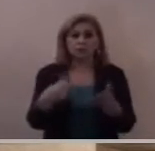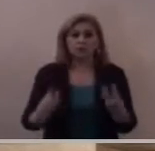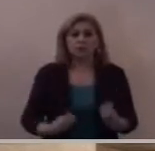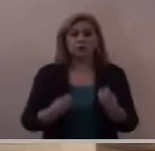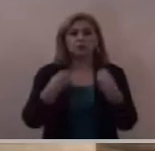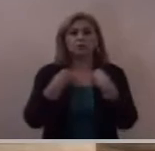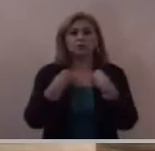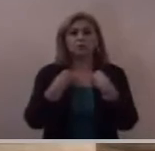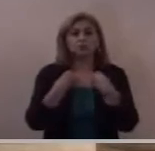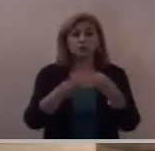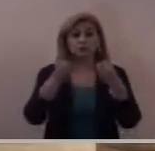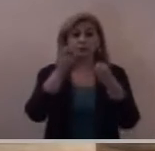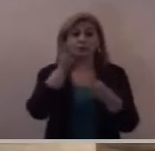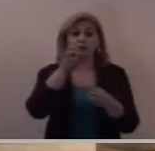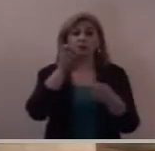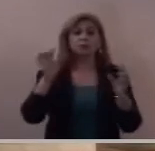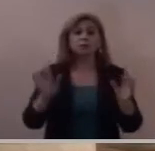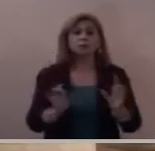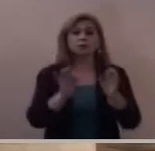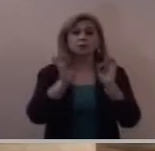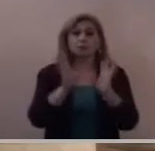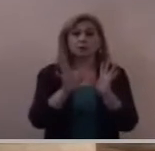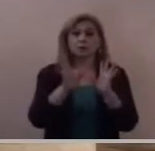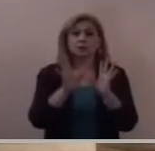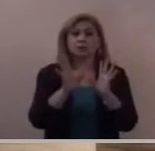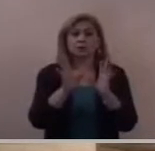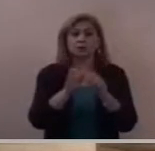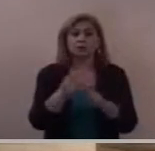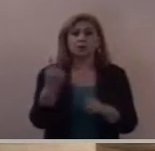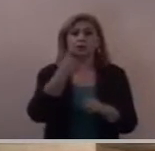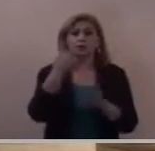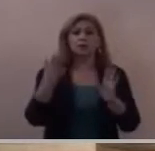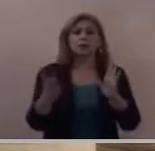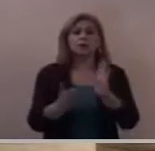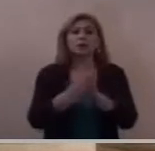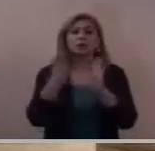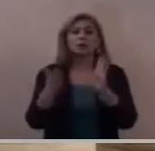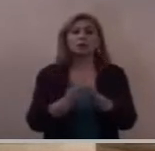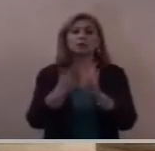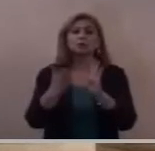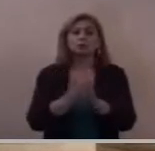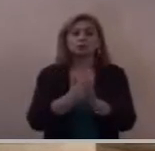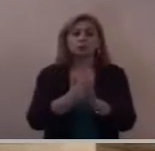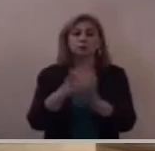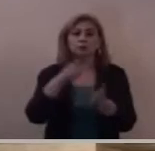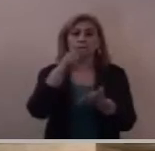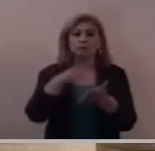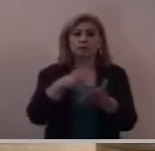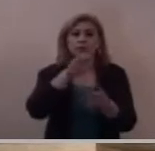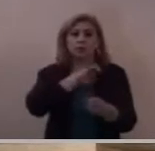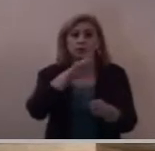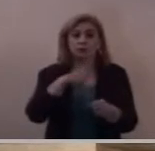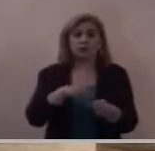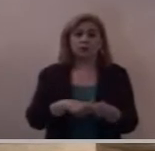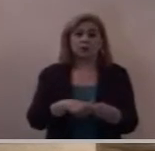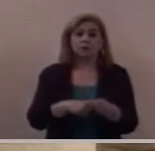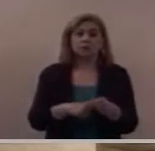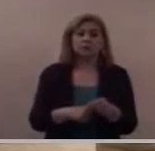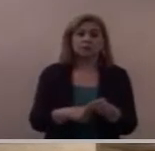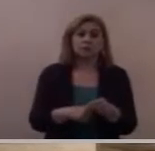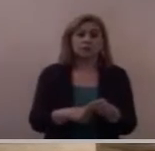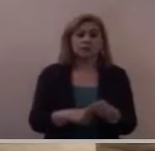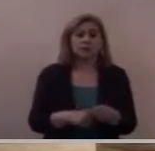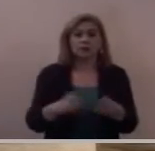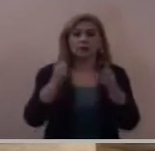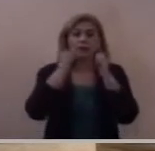tanto es así que le construye la sinagoga sin ser él creyente